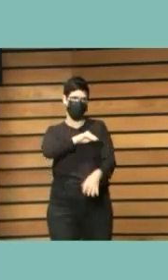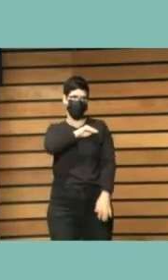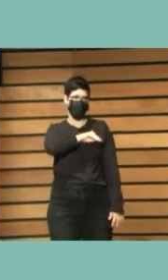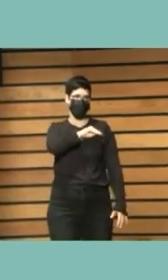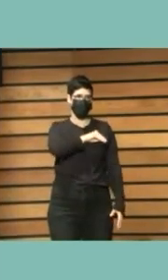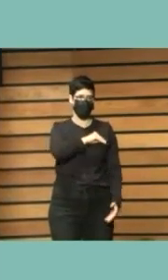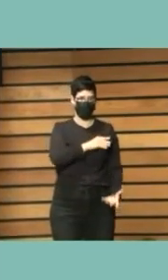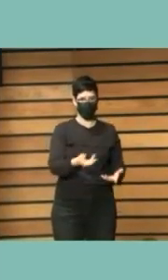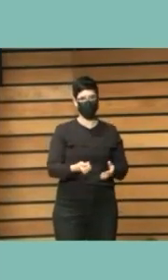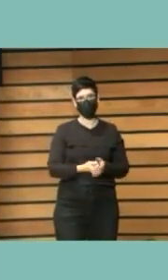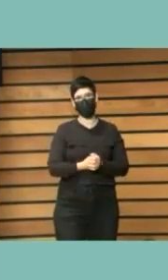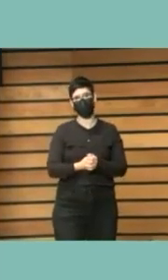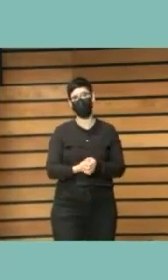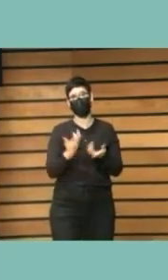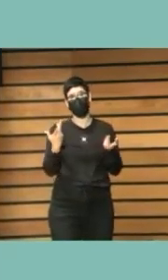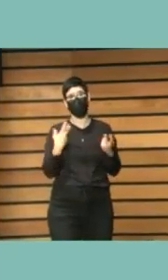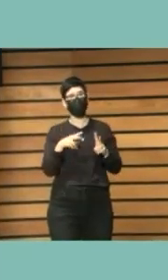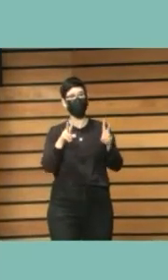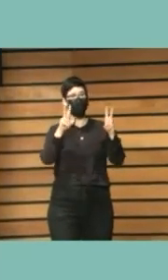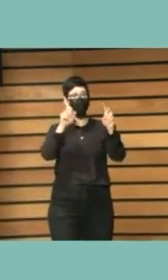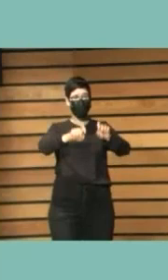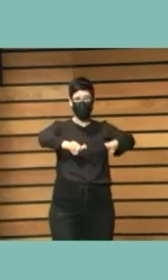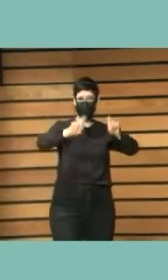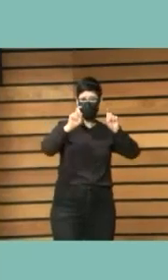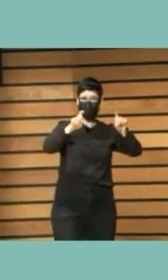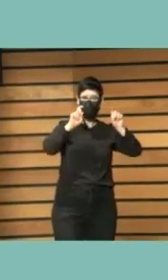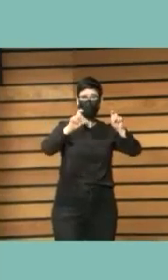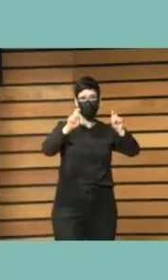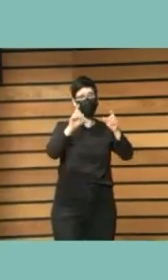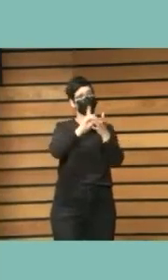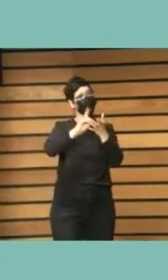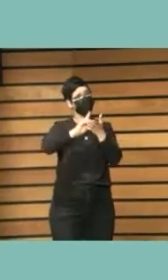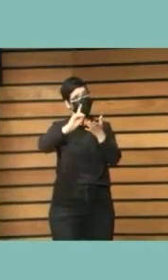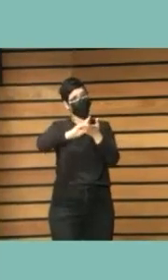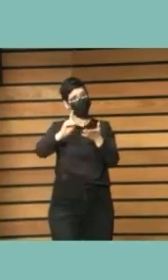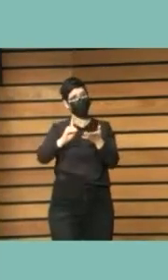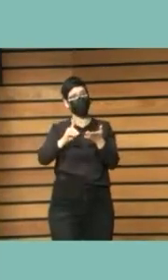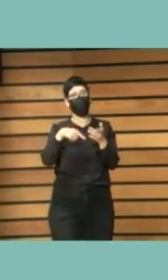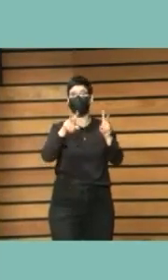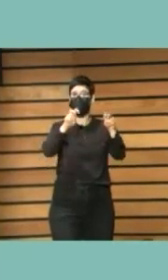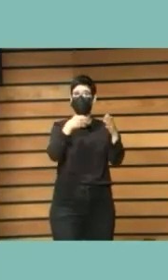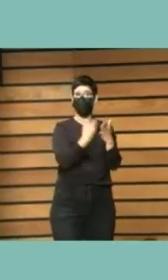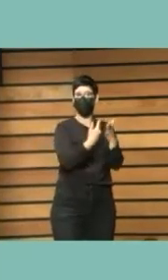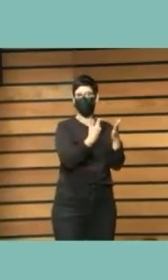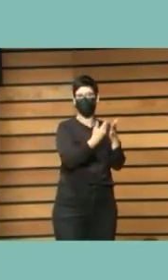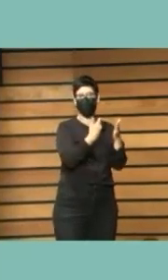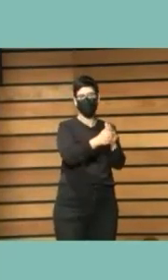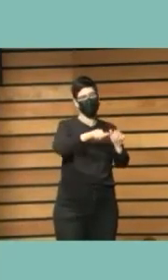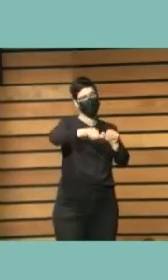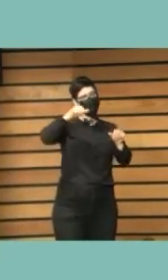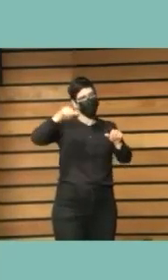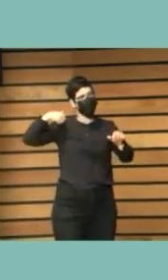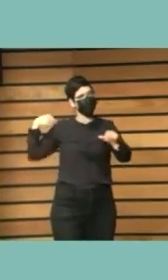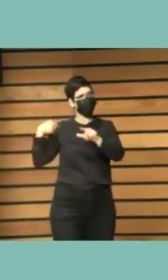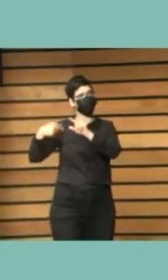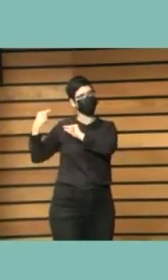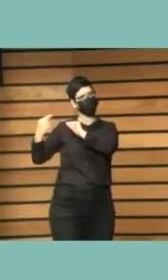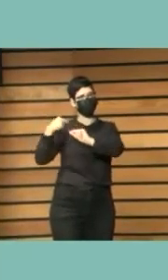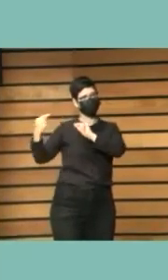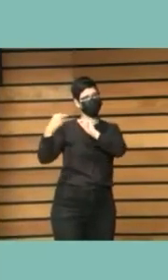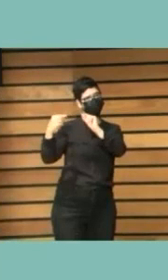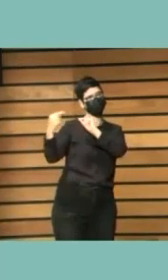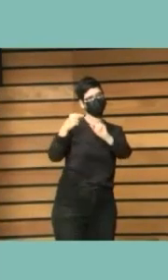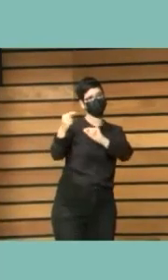en el tema de la alfabetización tú sabes que el tema de la certificación es algo que se viene debatiendo desde hace mucho tiempo y nunca